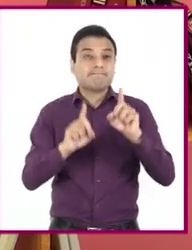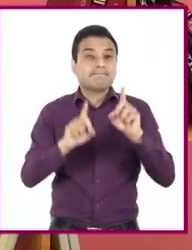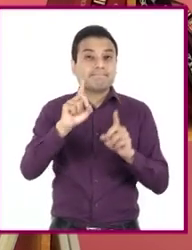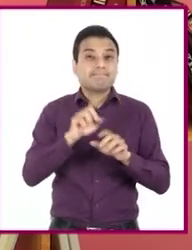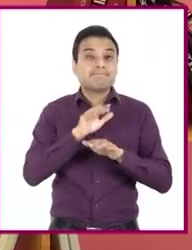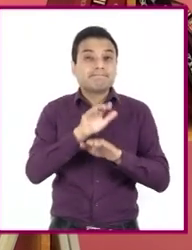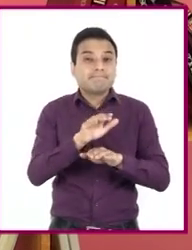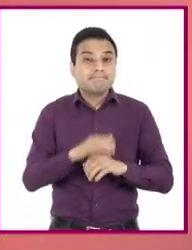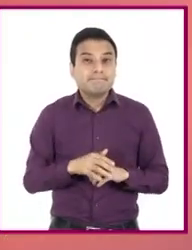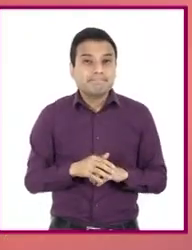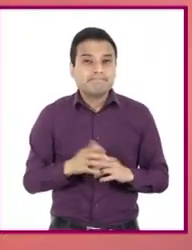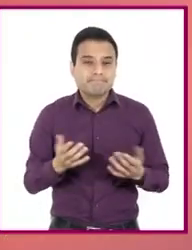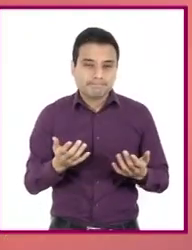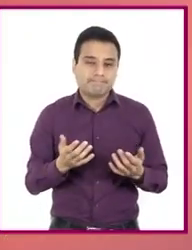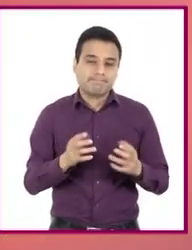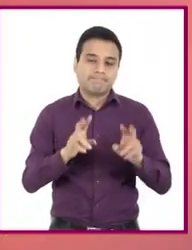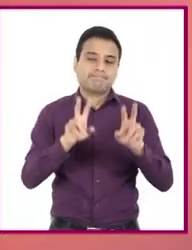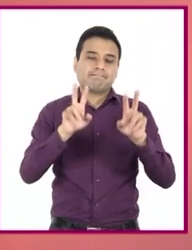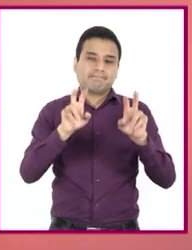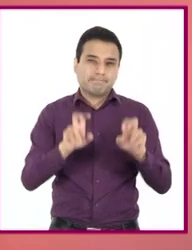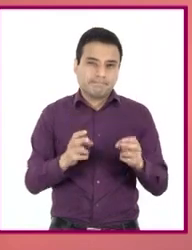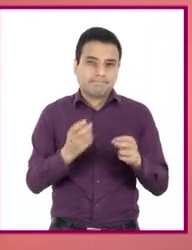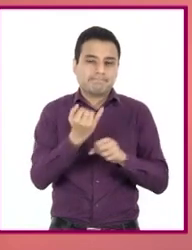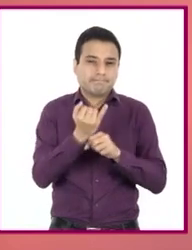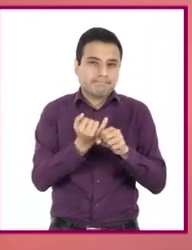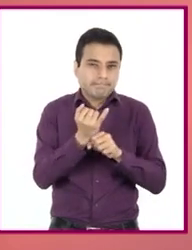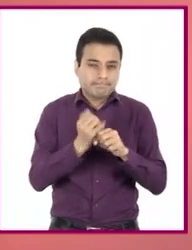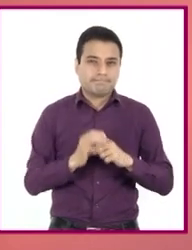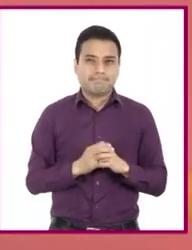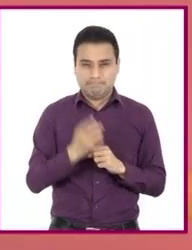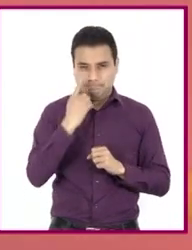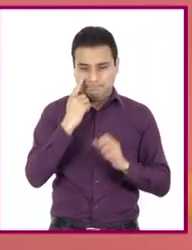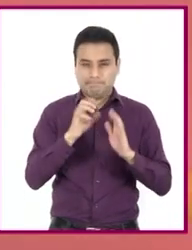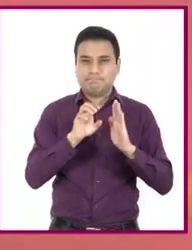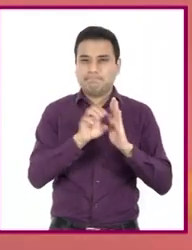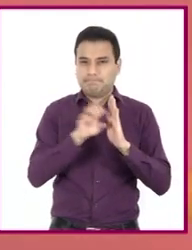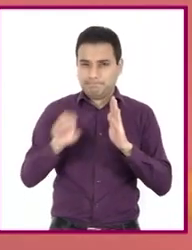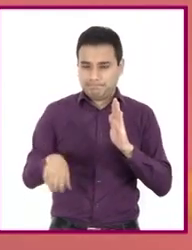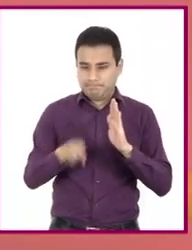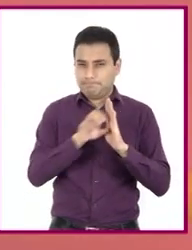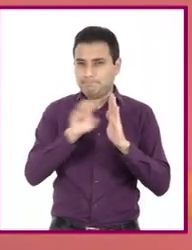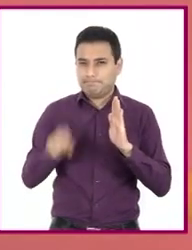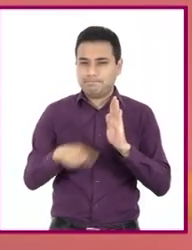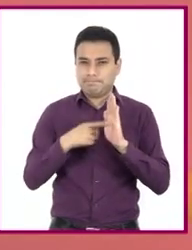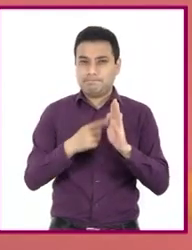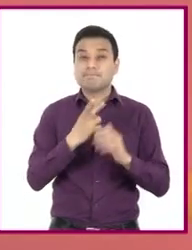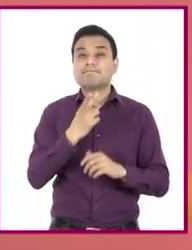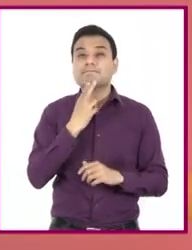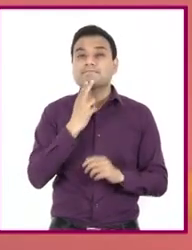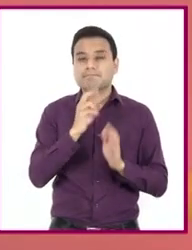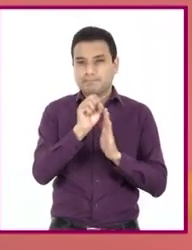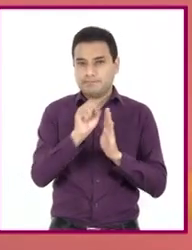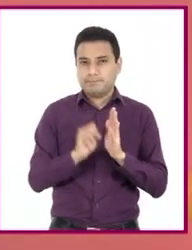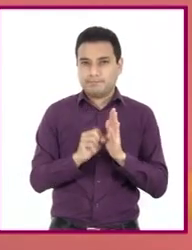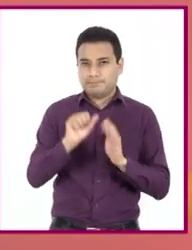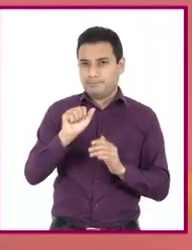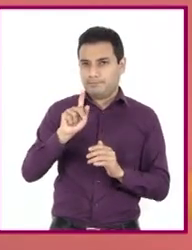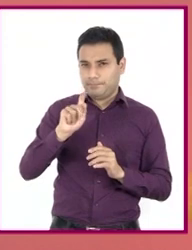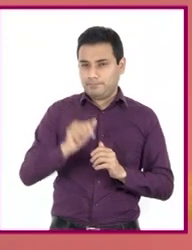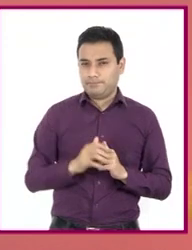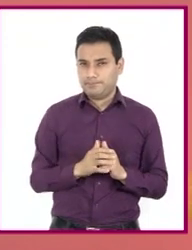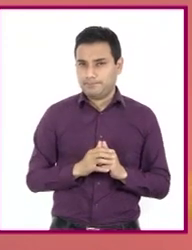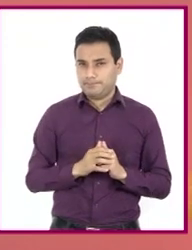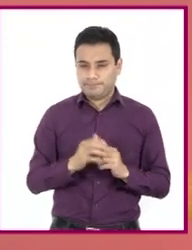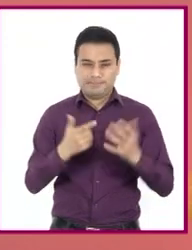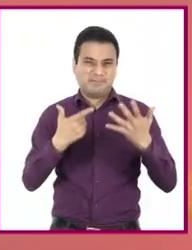sobre ciertos materiales. En los ejemplos que se presentan enseguida, usaremos el sistema APA. En su